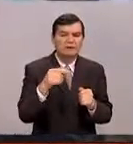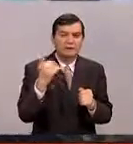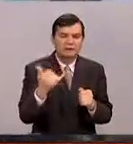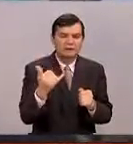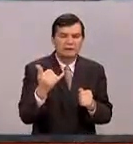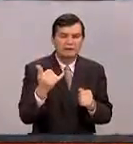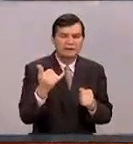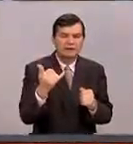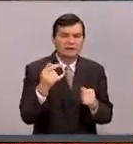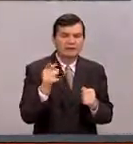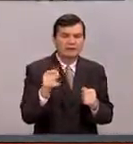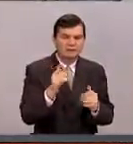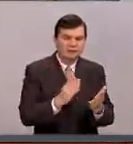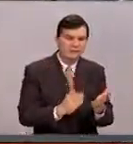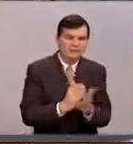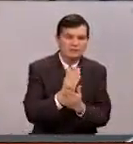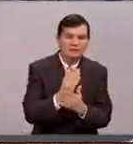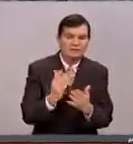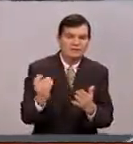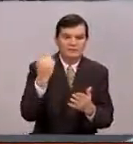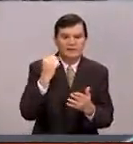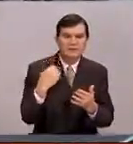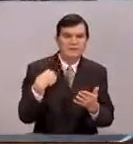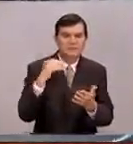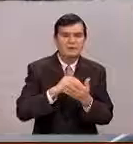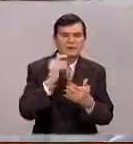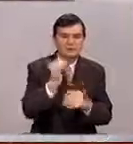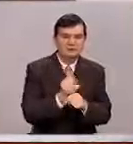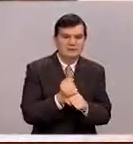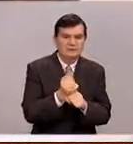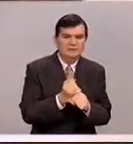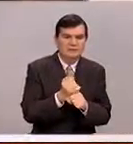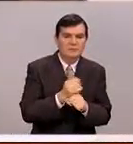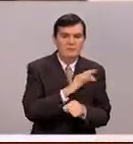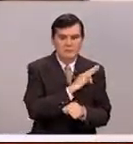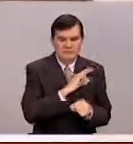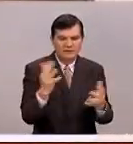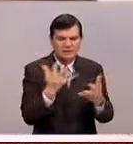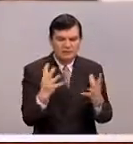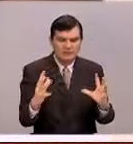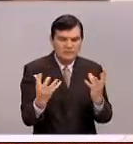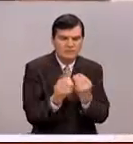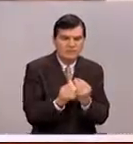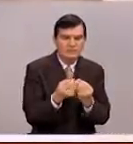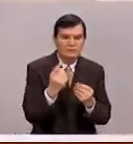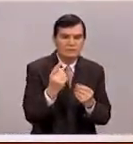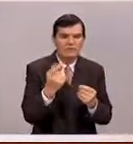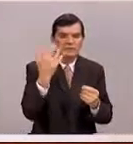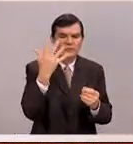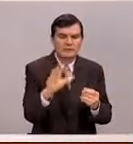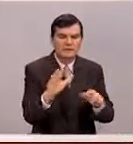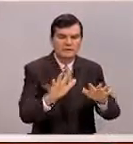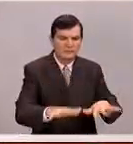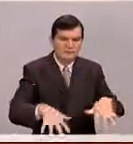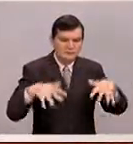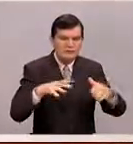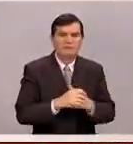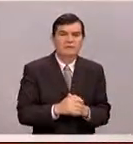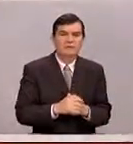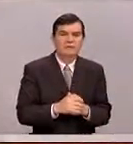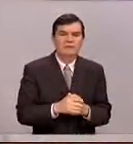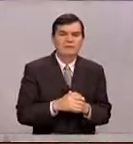Y el reto que implica para el investigador de poder estar interactuando con 10 auditorios,